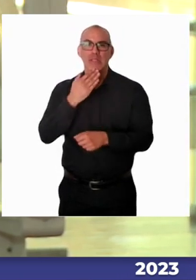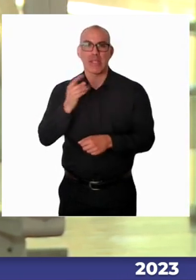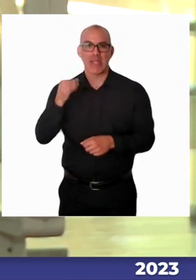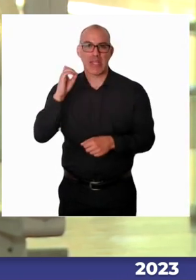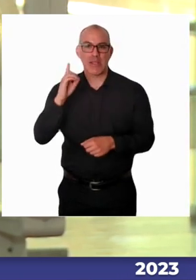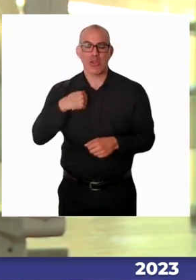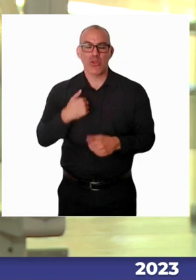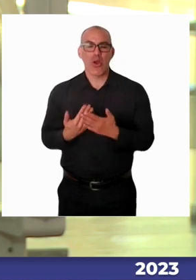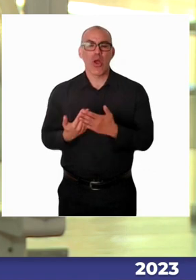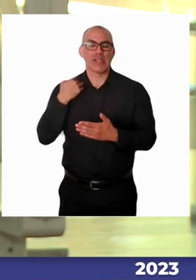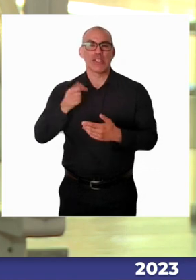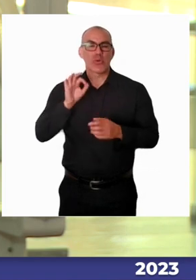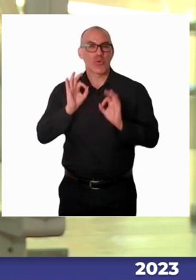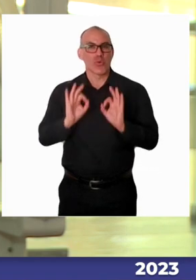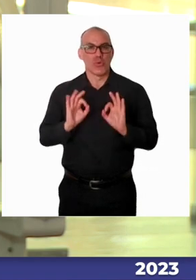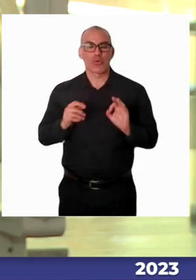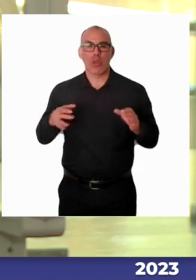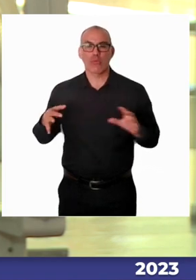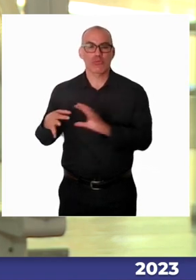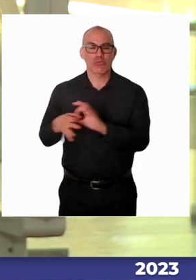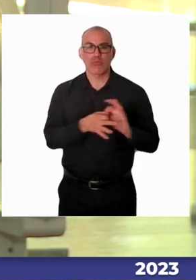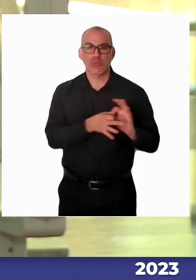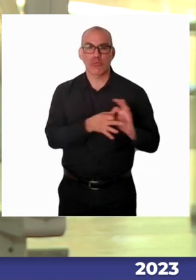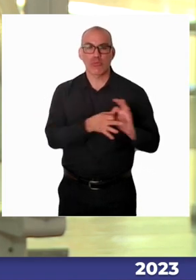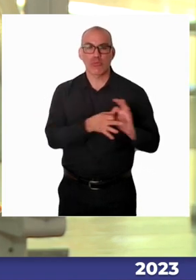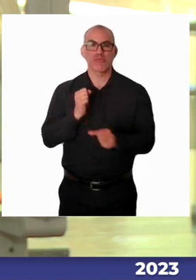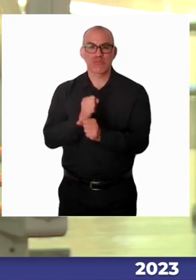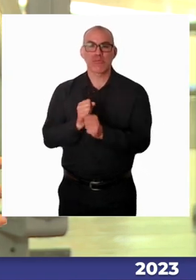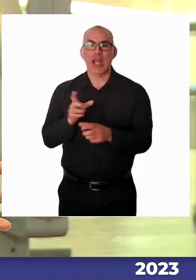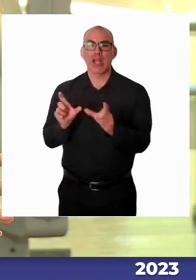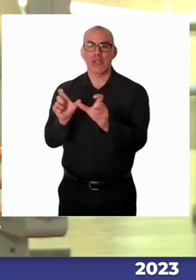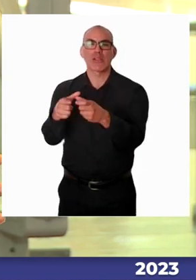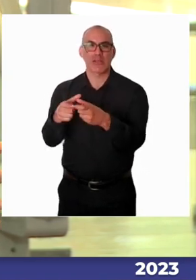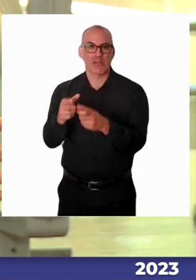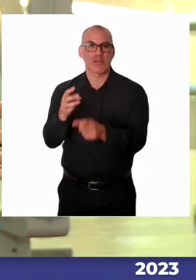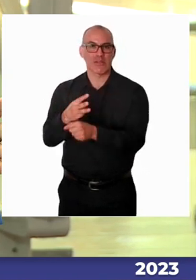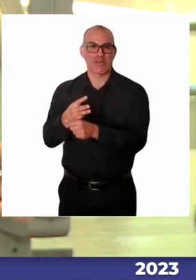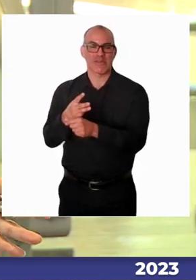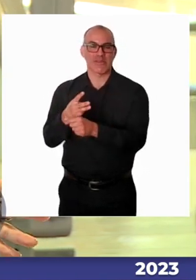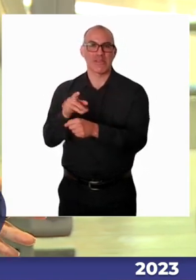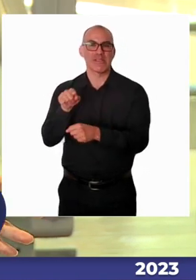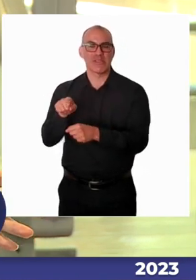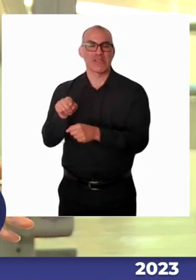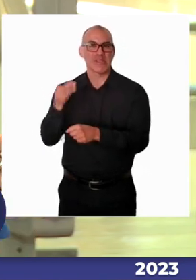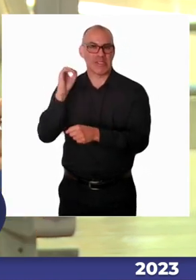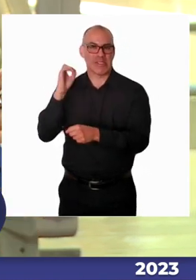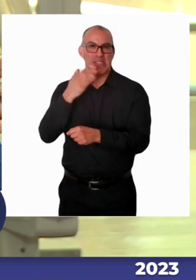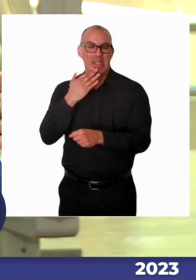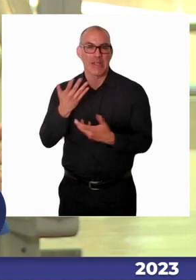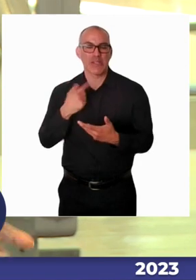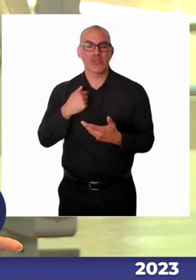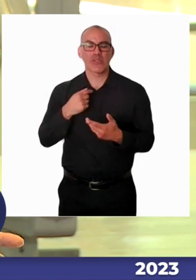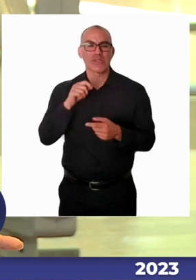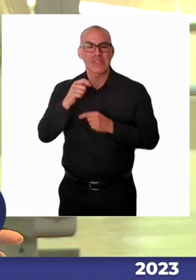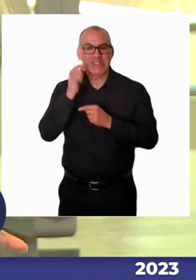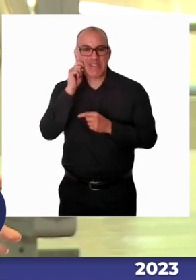hoy día la ley de autismo ha abierto una ventana tremendamente importante, no solamente